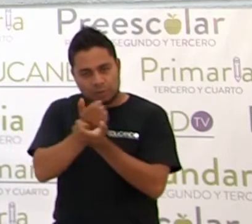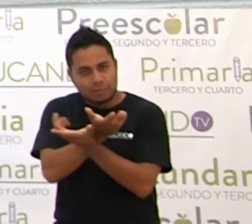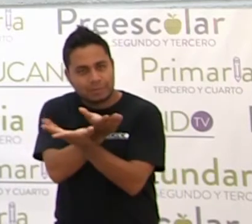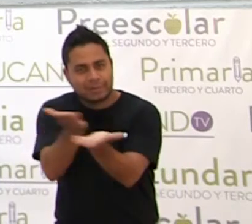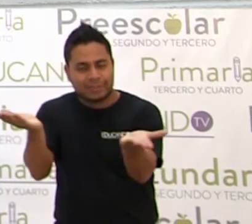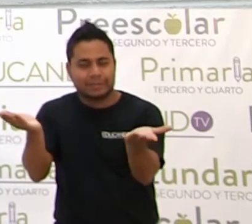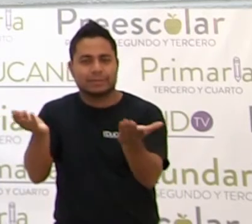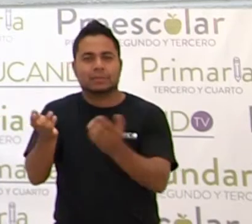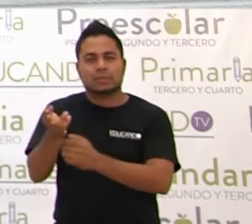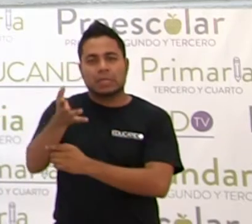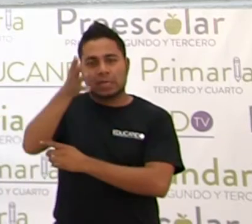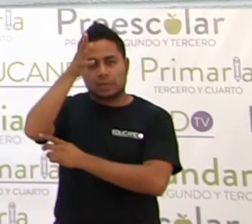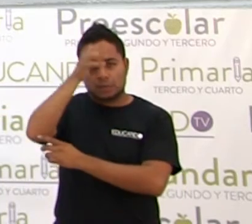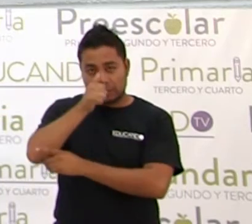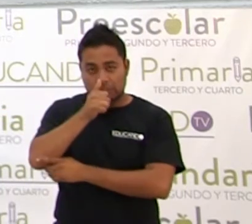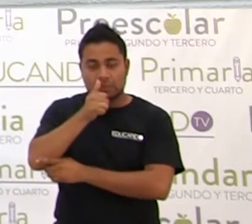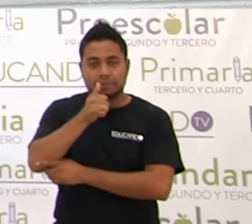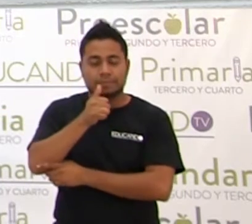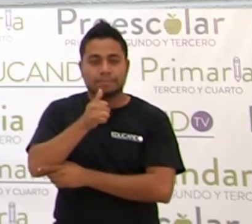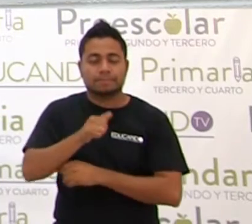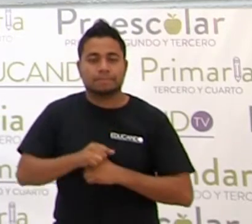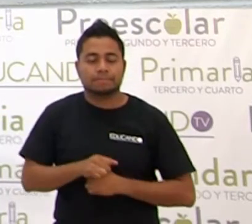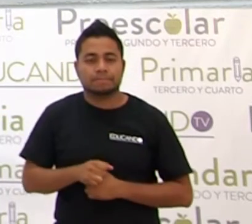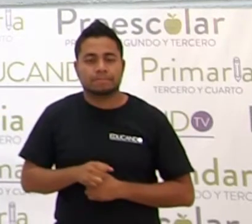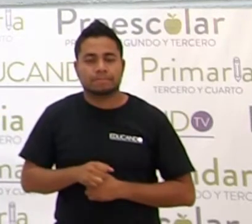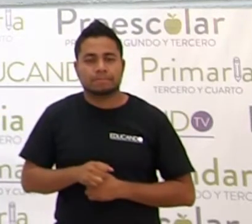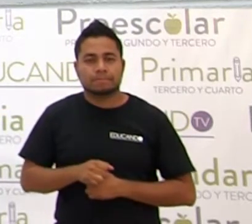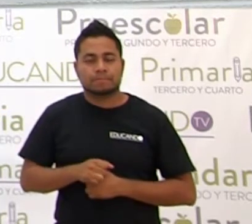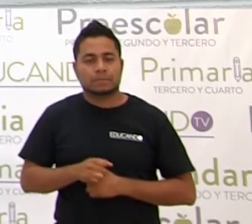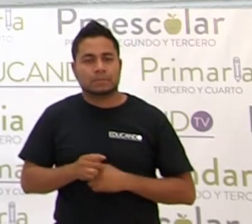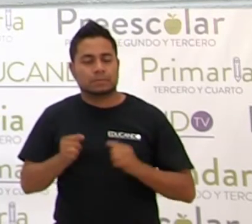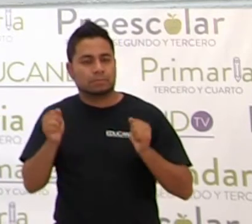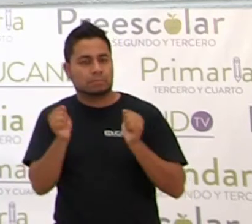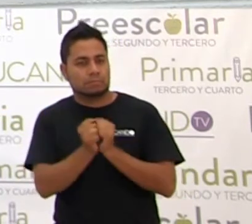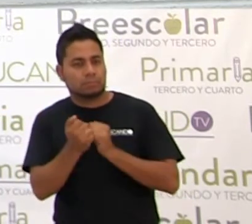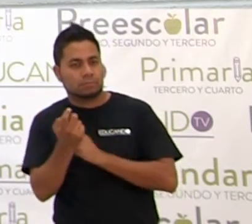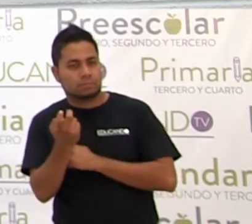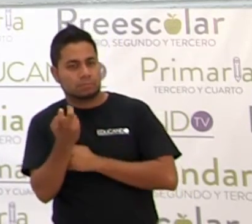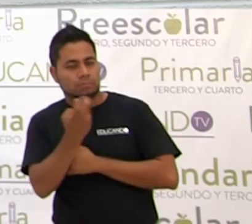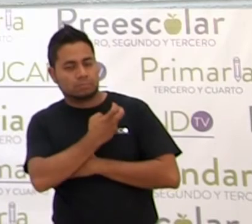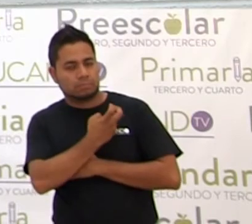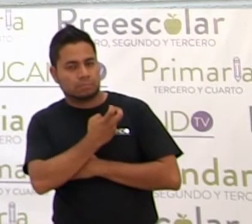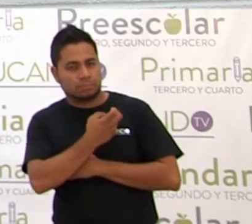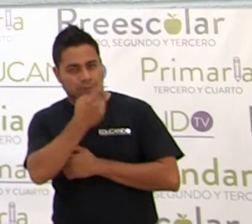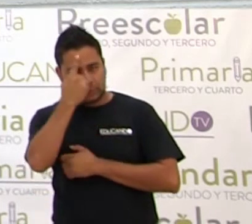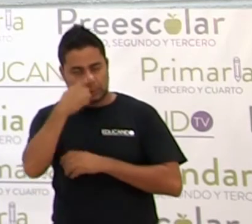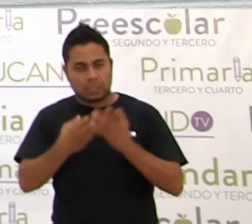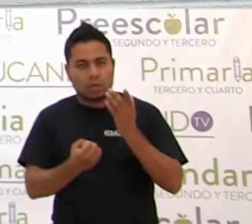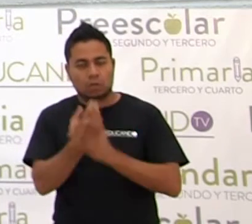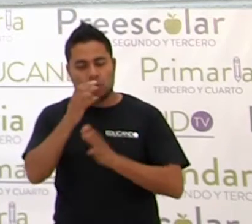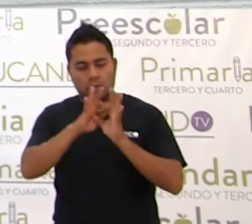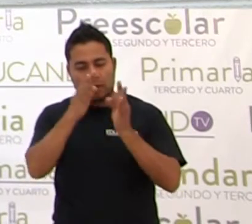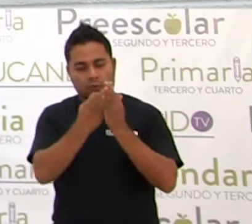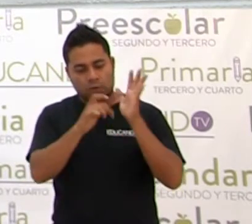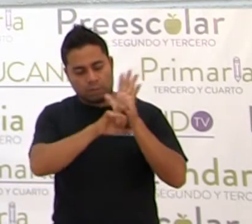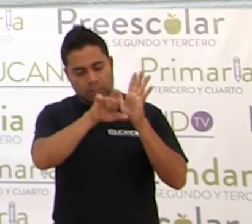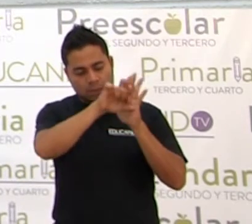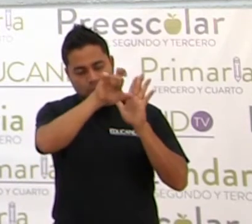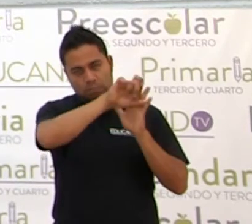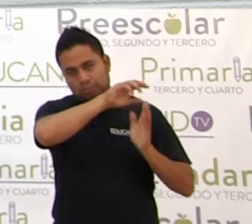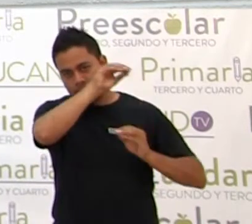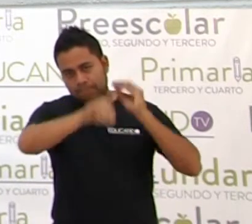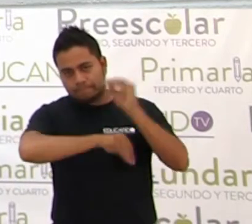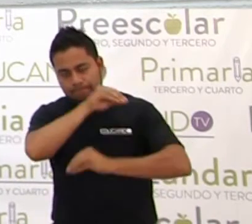Recordemos que es en base a la nueva metodología